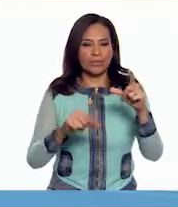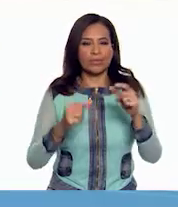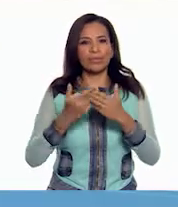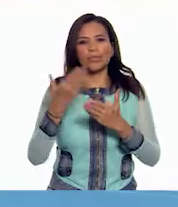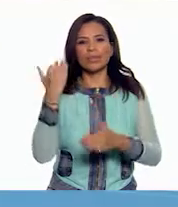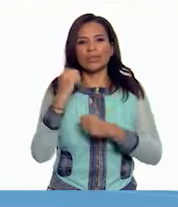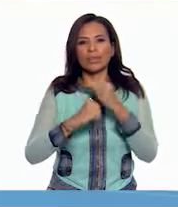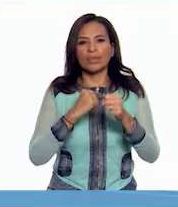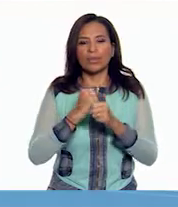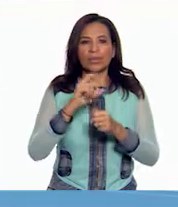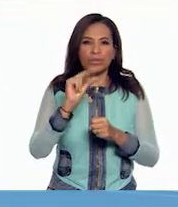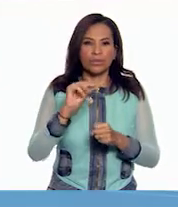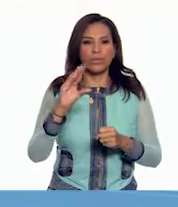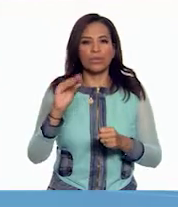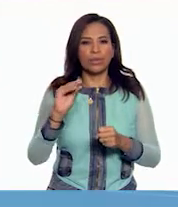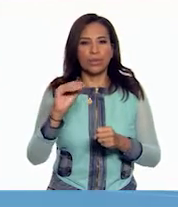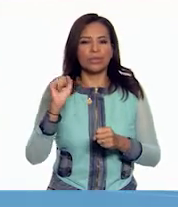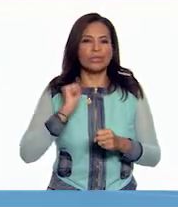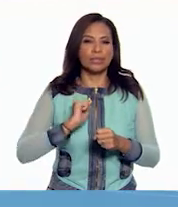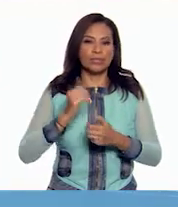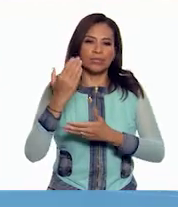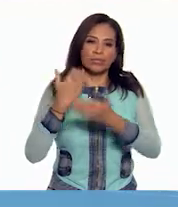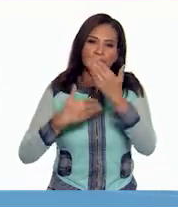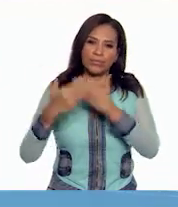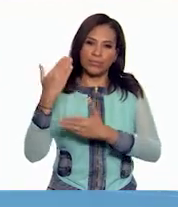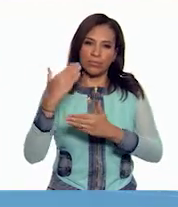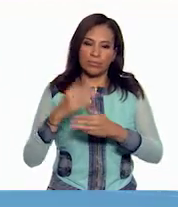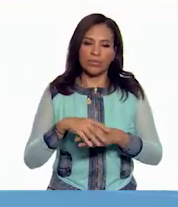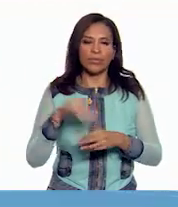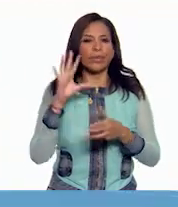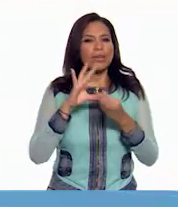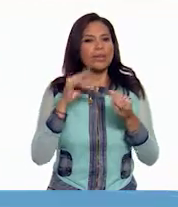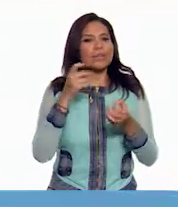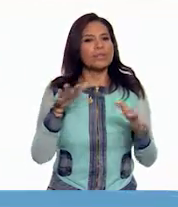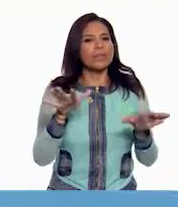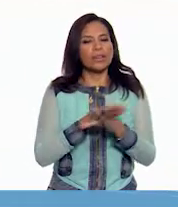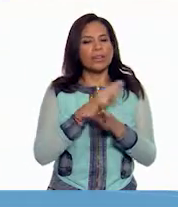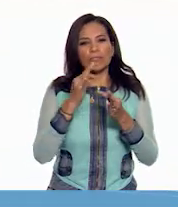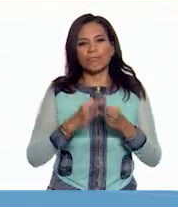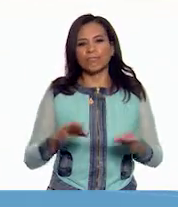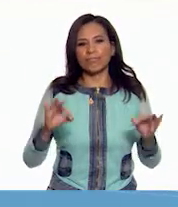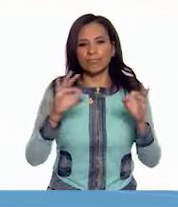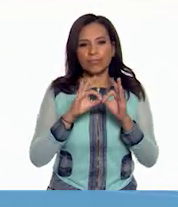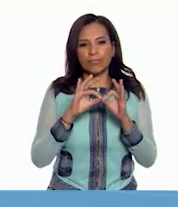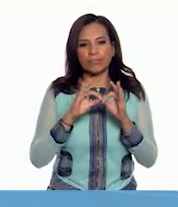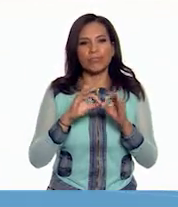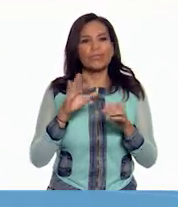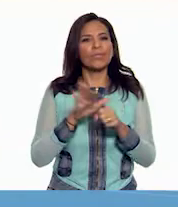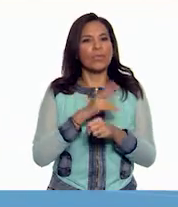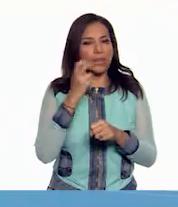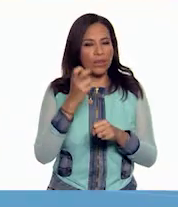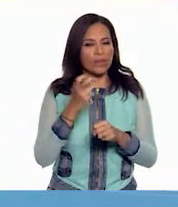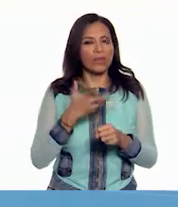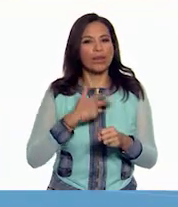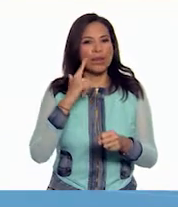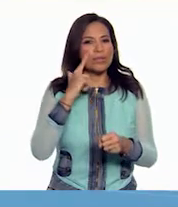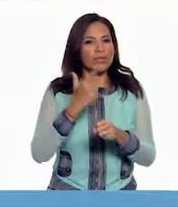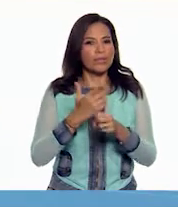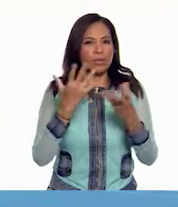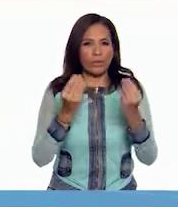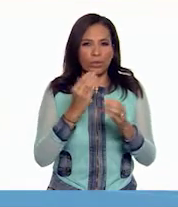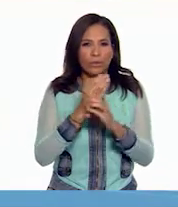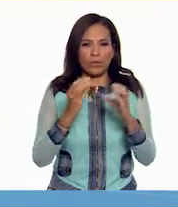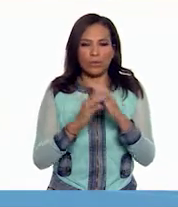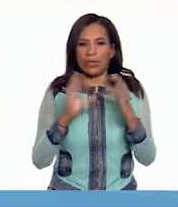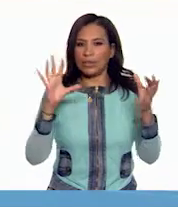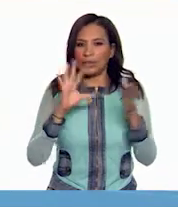dieron entre los años 80 y 90 del siglo pasado. Entender estos cambios es fundamental, ya que en ellos encontramos mucho de